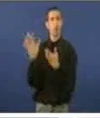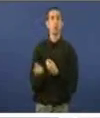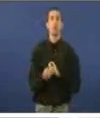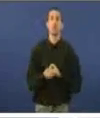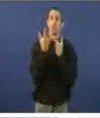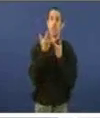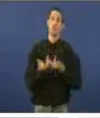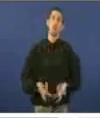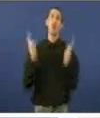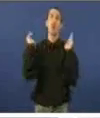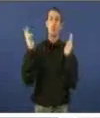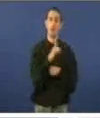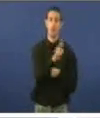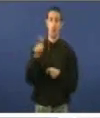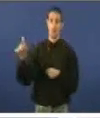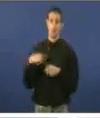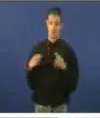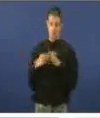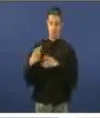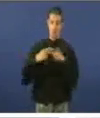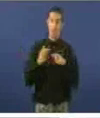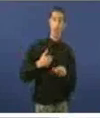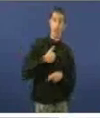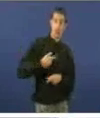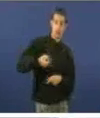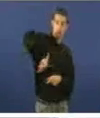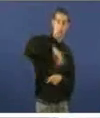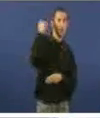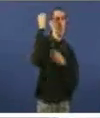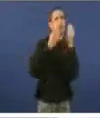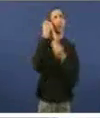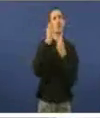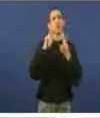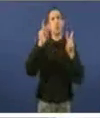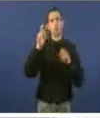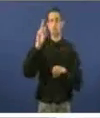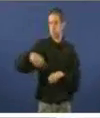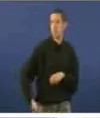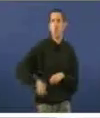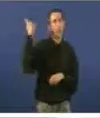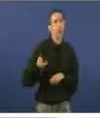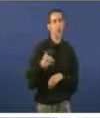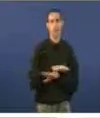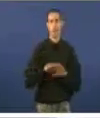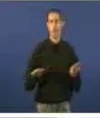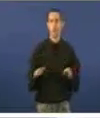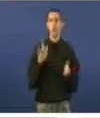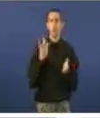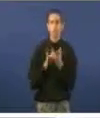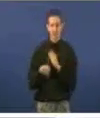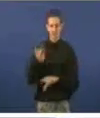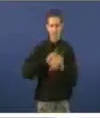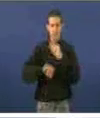expresión. Desde o Bloque Nacionalista Galego pensamos que isto é moi grave. Estamos ante unha decisión